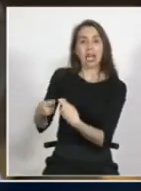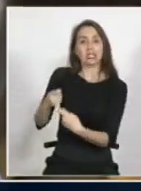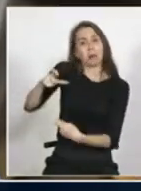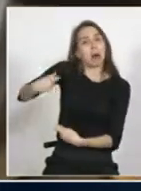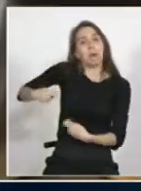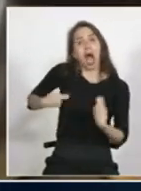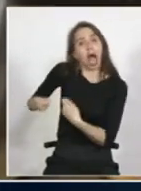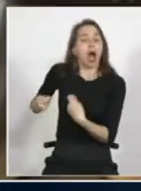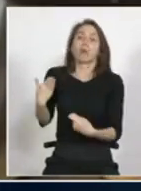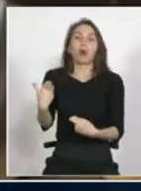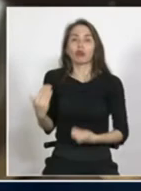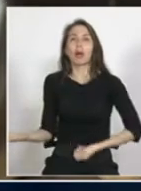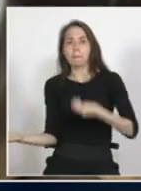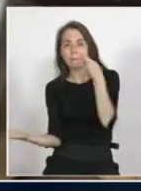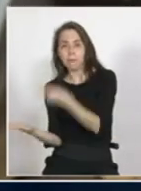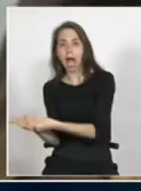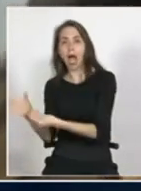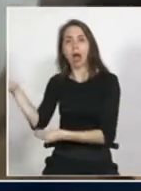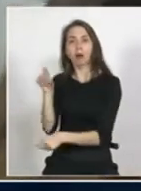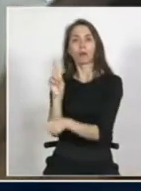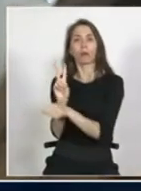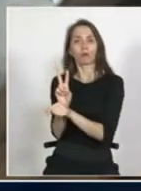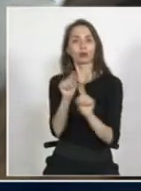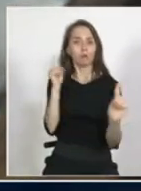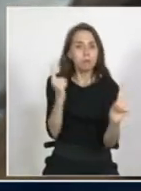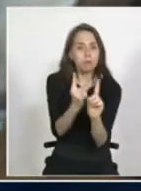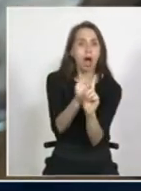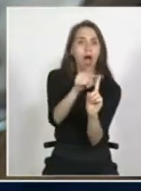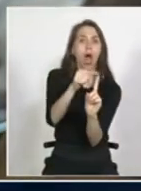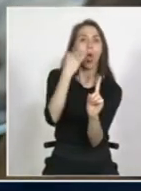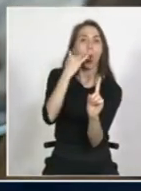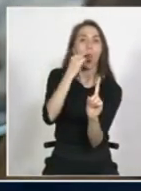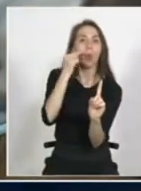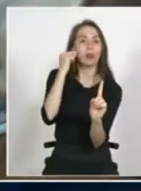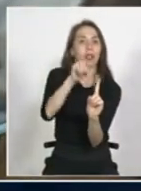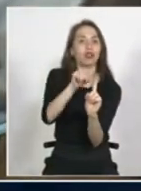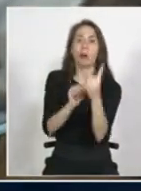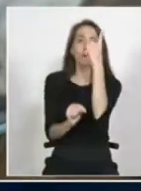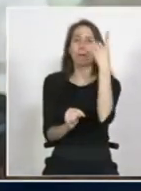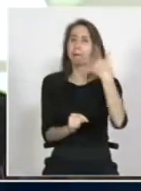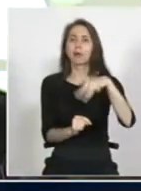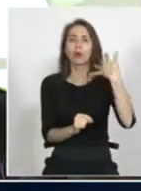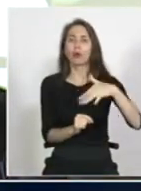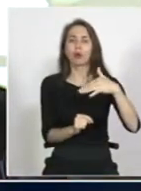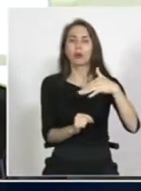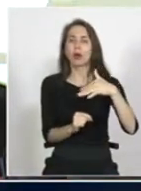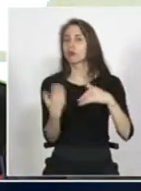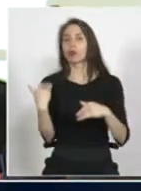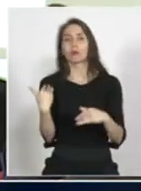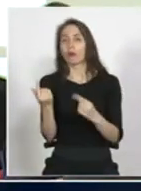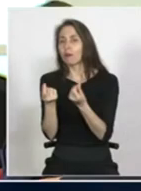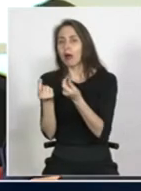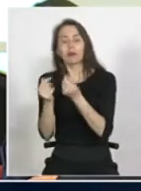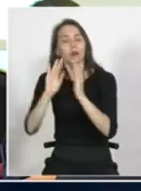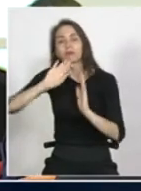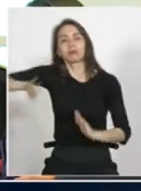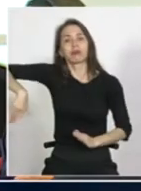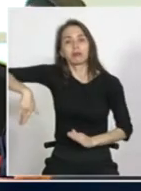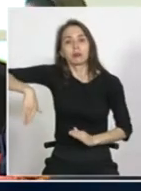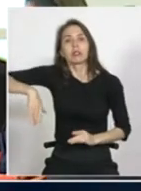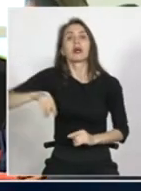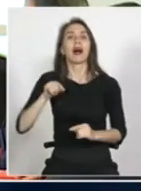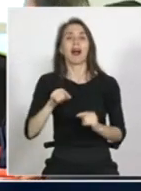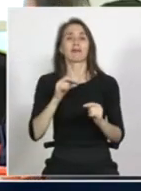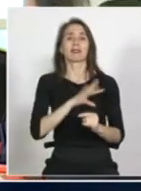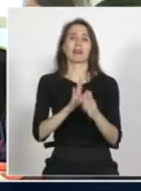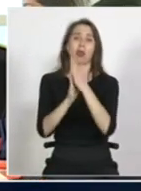que ser porque ese párvulo o ese niño o niña era prioridad por sobre cualquier otra consideración. Y yo creo que acá estamos a años